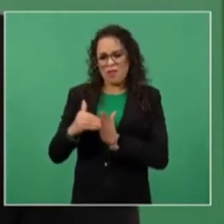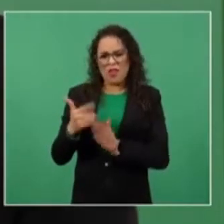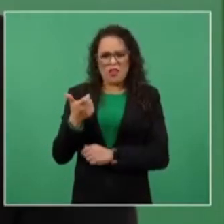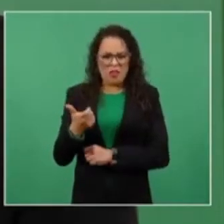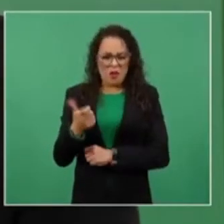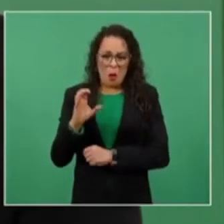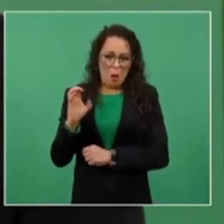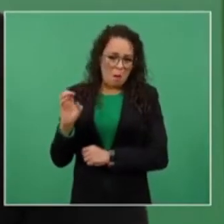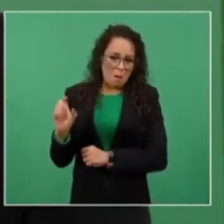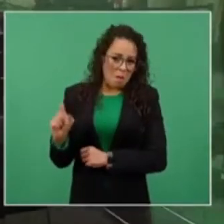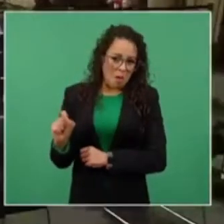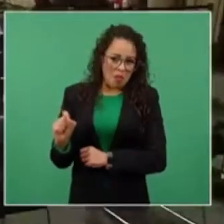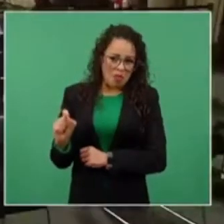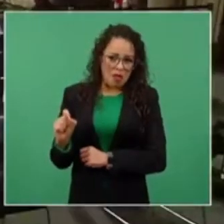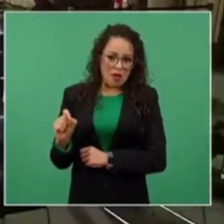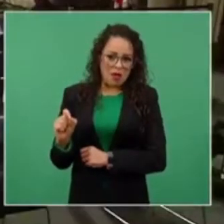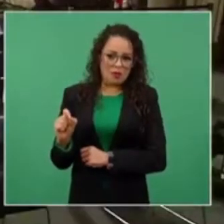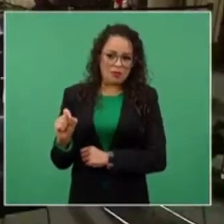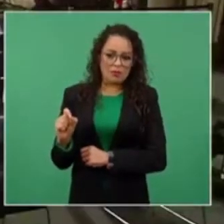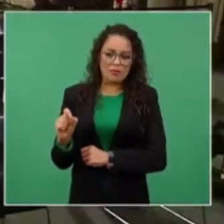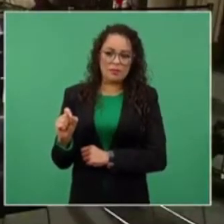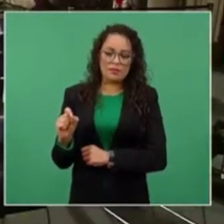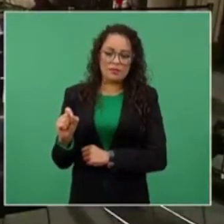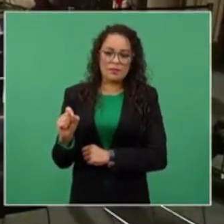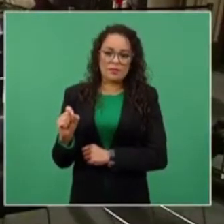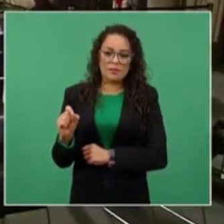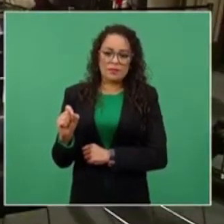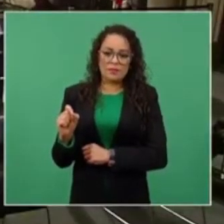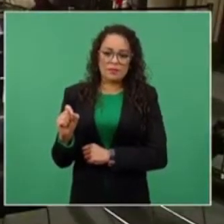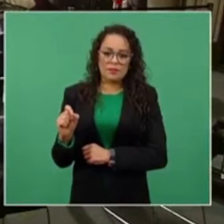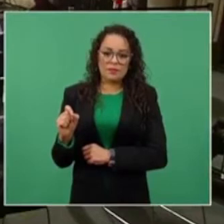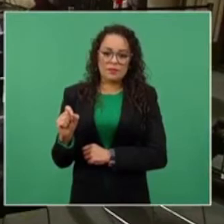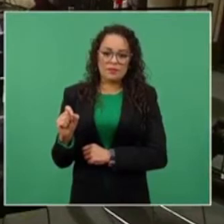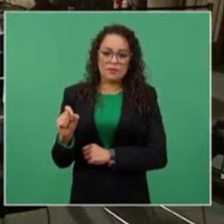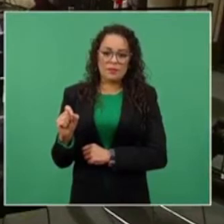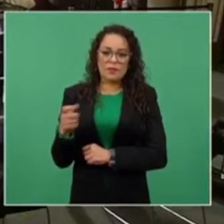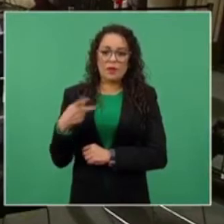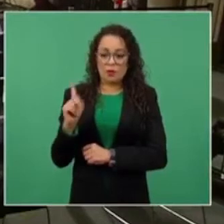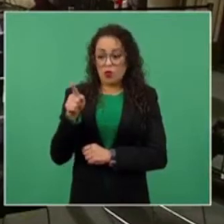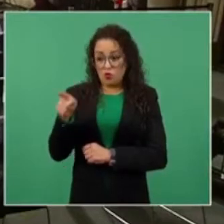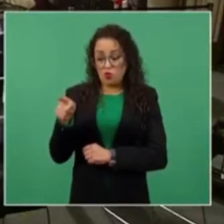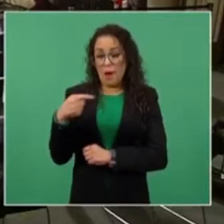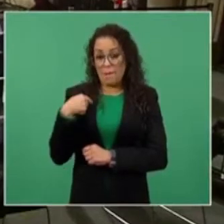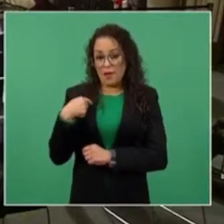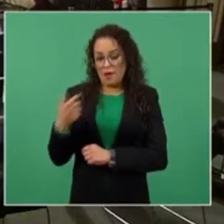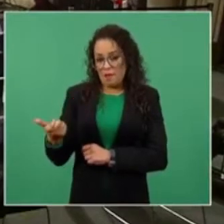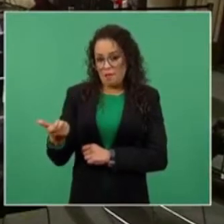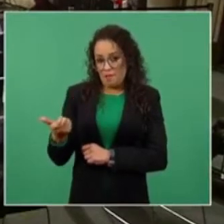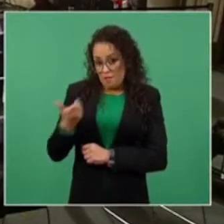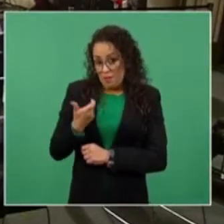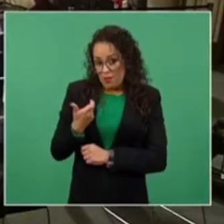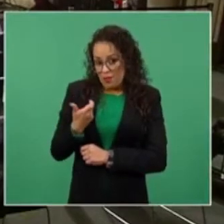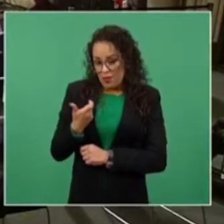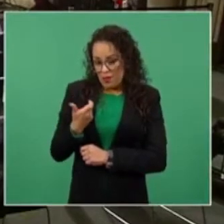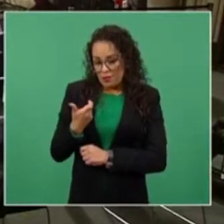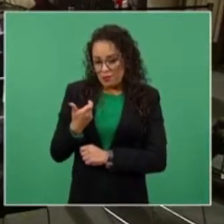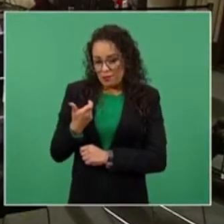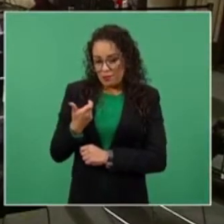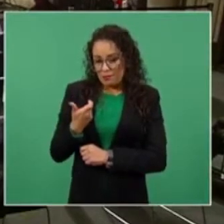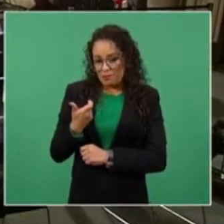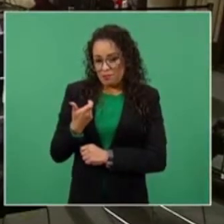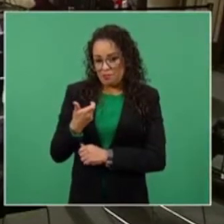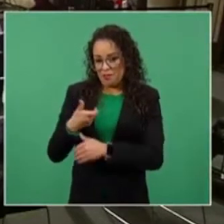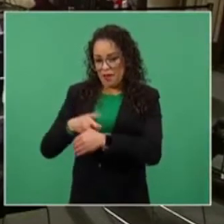20, nada más que me vas a dar un